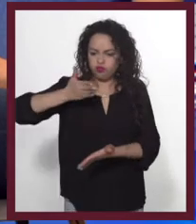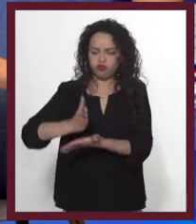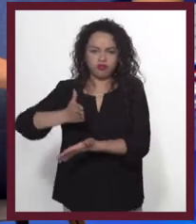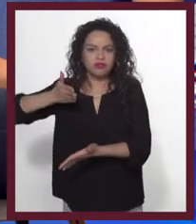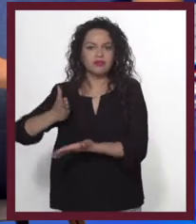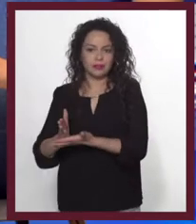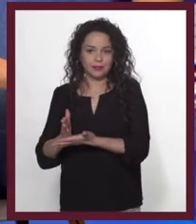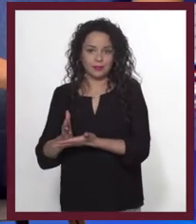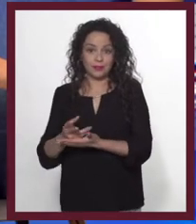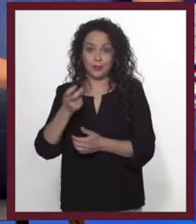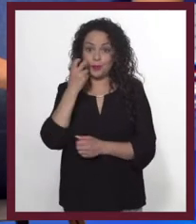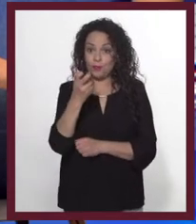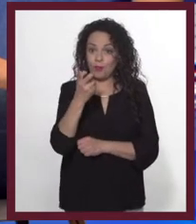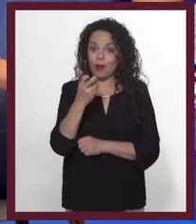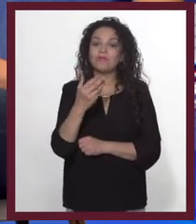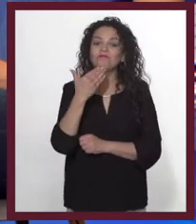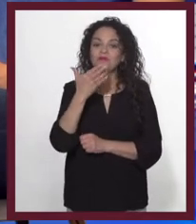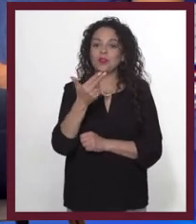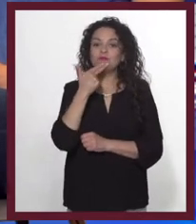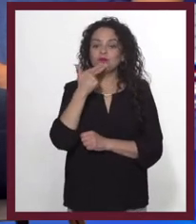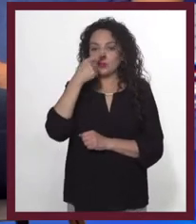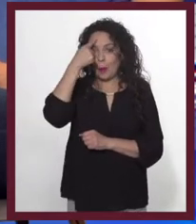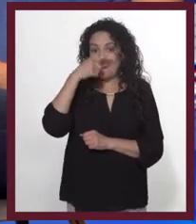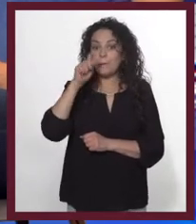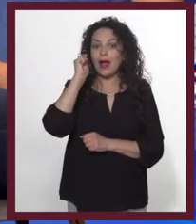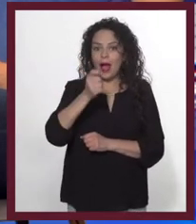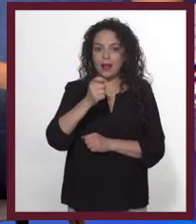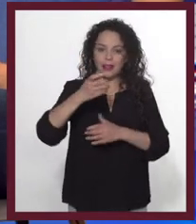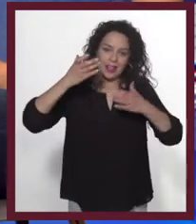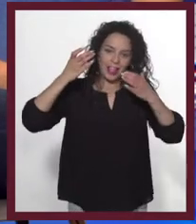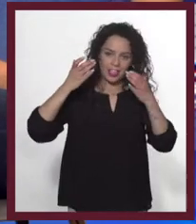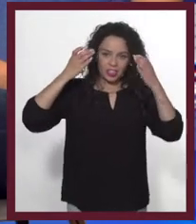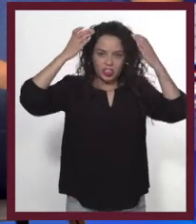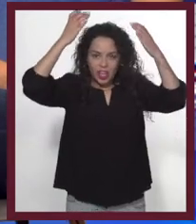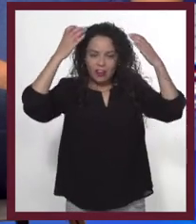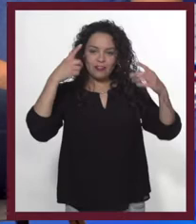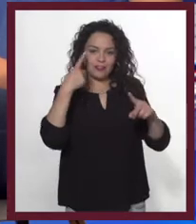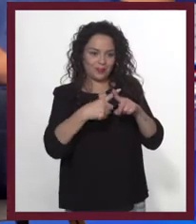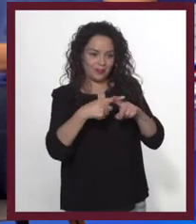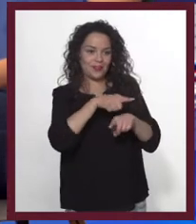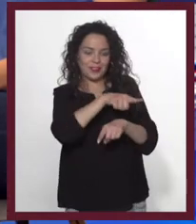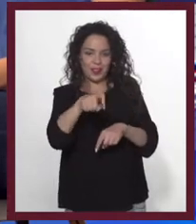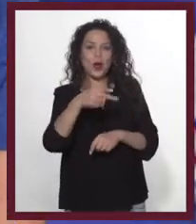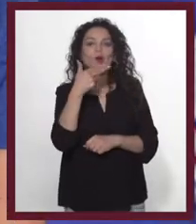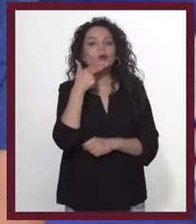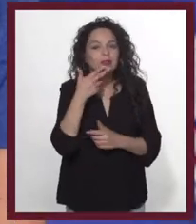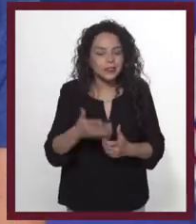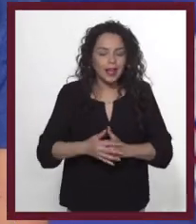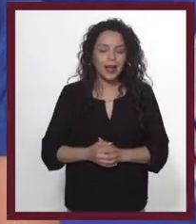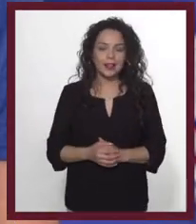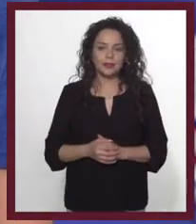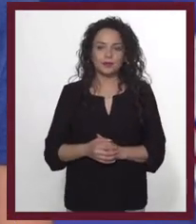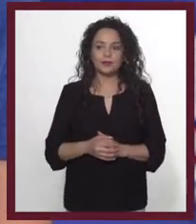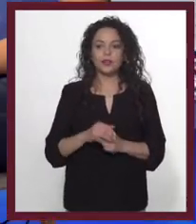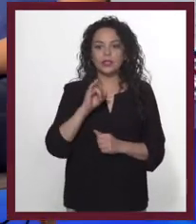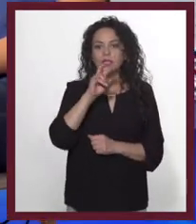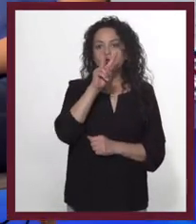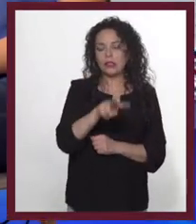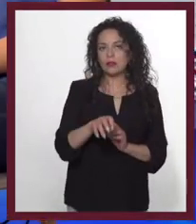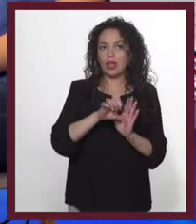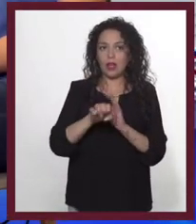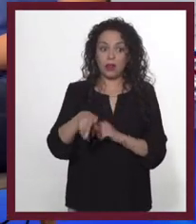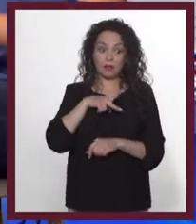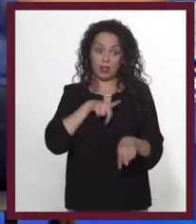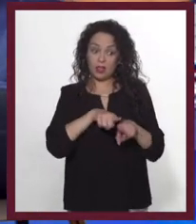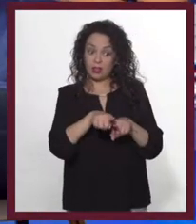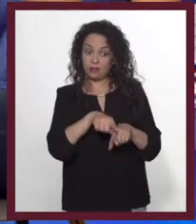realmente filosos. Tanto que serían ideales para un muy buen chef. ¡Cierto! Entonces aquí, por